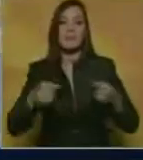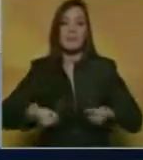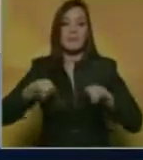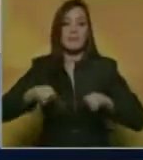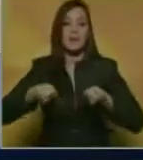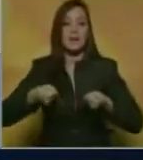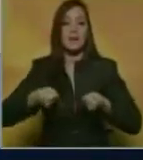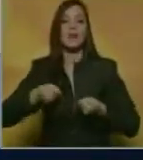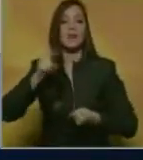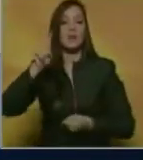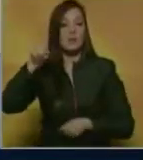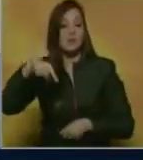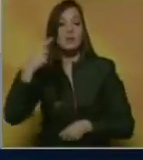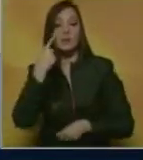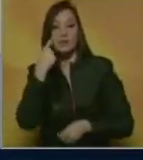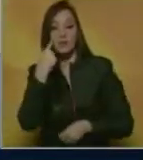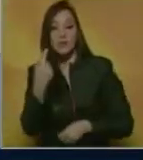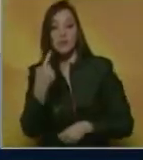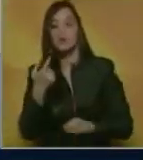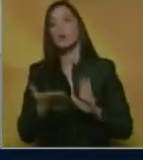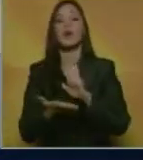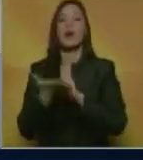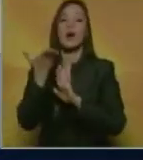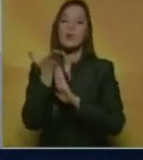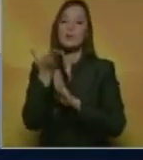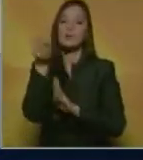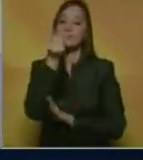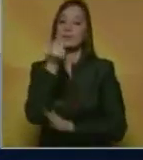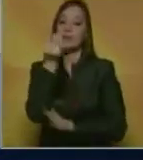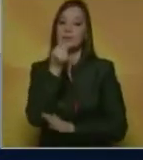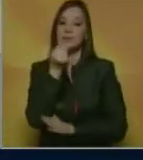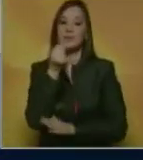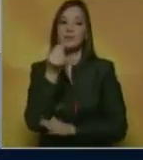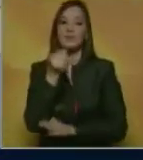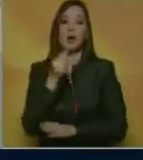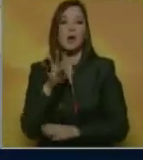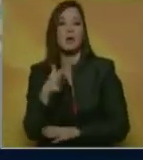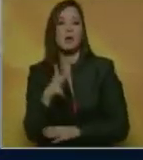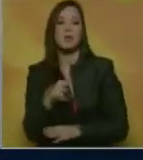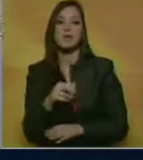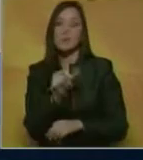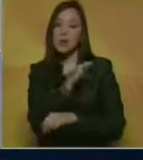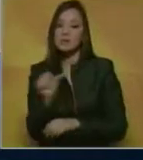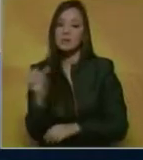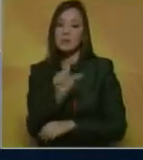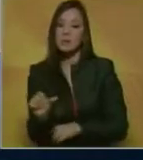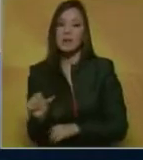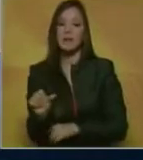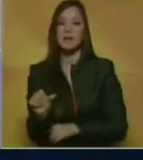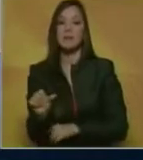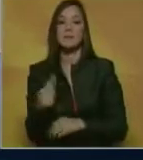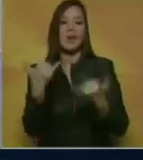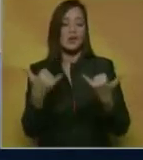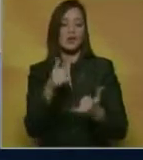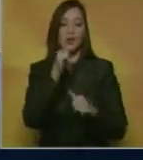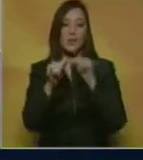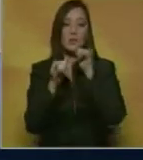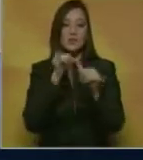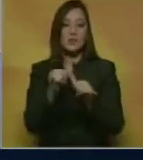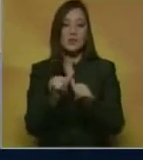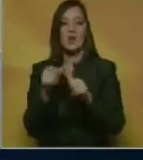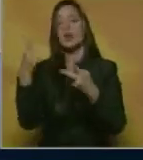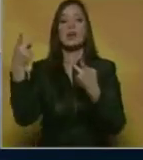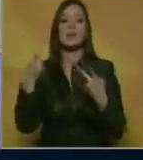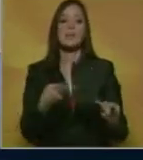y se ha podido constatar el aumento en los precios de alimentos y productos casi de manera semanal. Es la información que tenemos desde acá con esto les